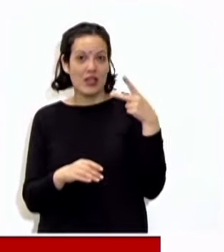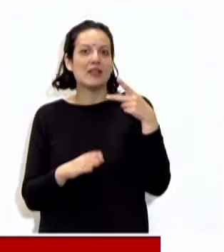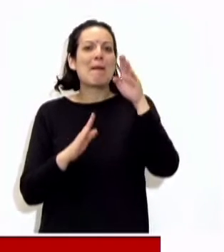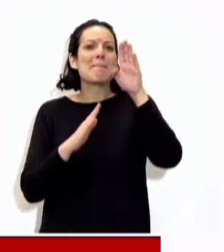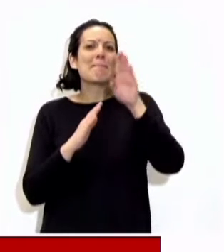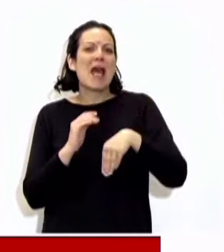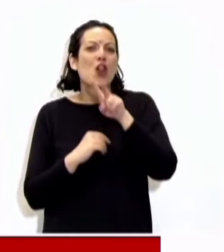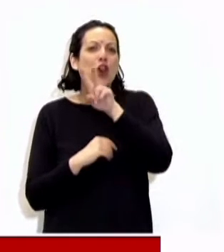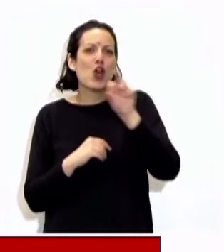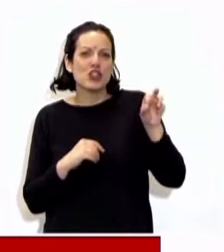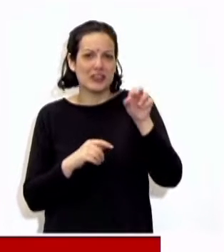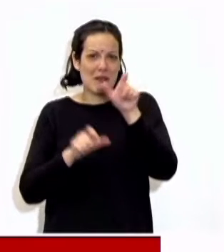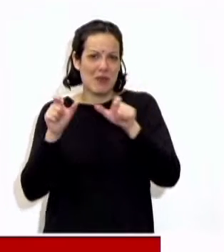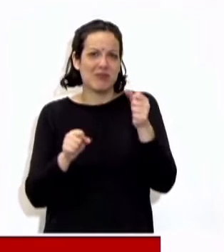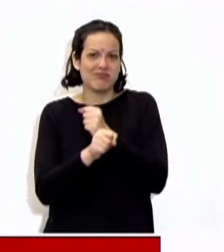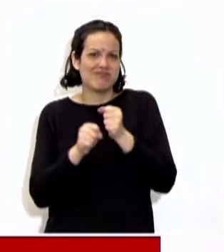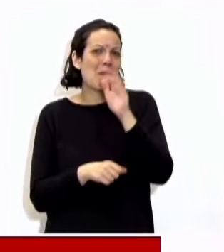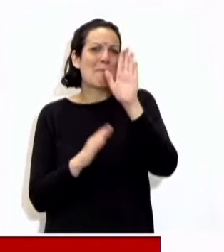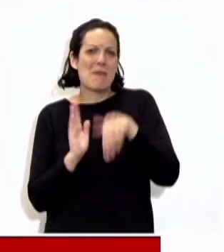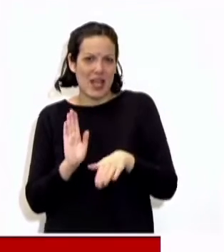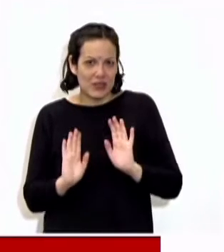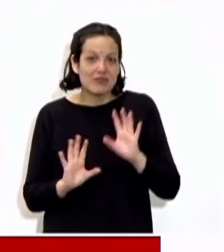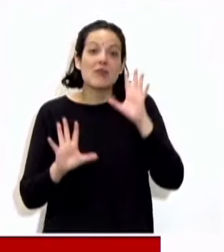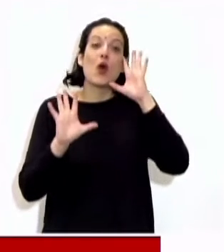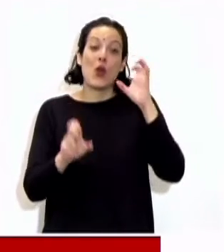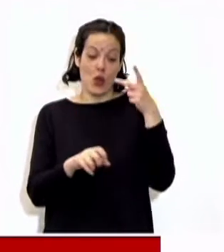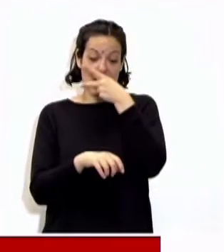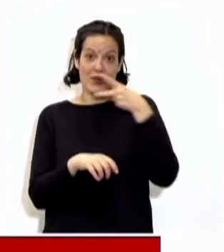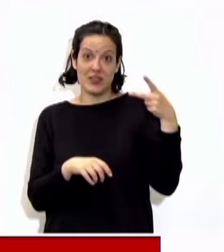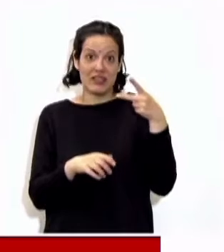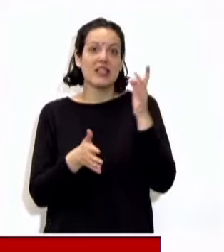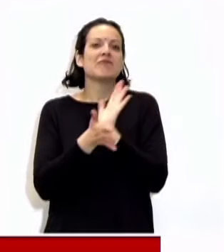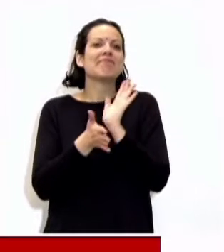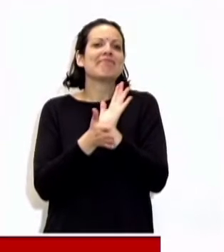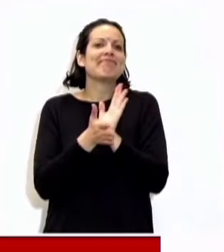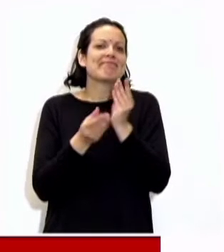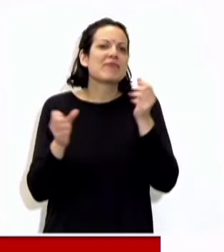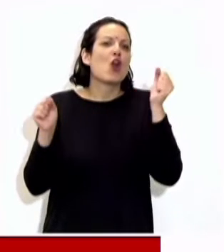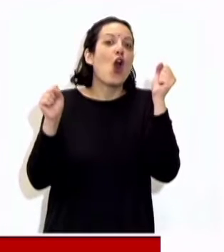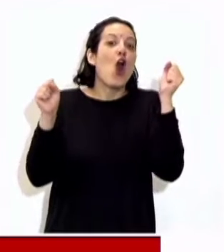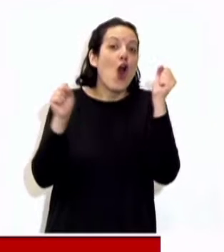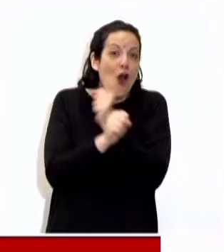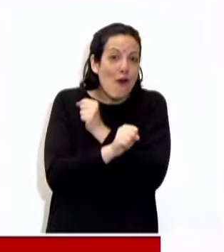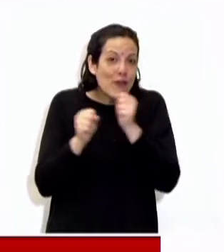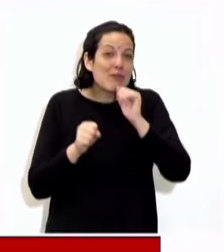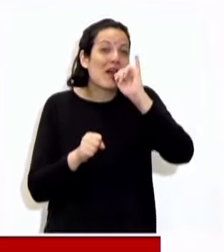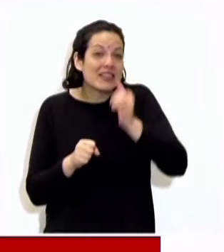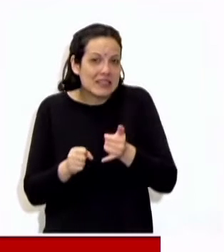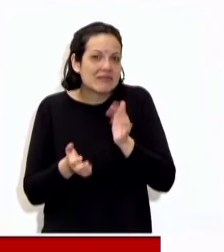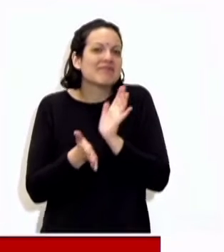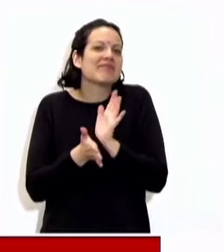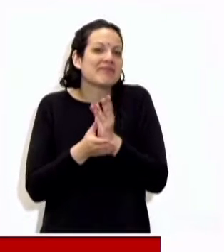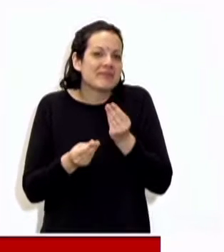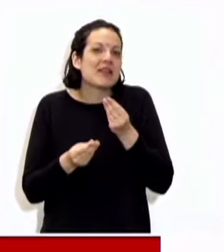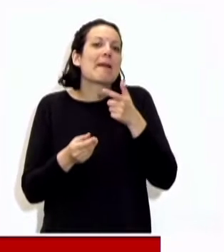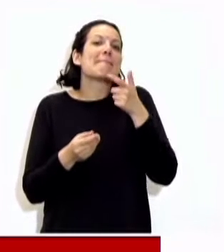que los casos que se confirman en los últimos 14 días corresponden probablemente a los casos que son activos, o sea que son las